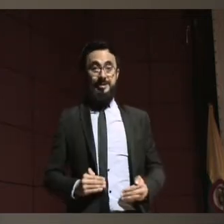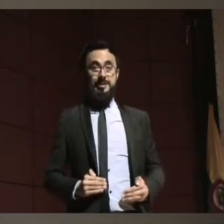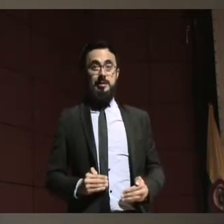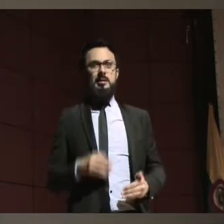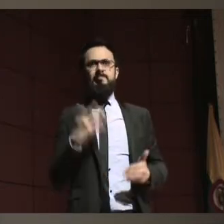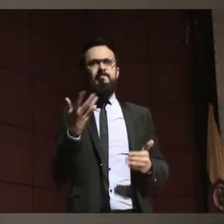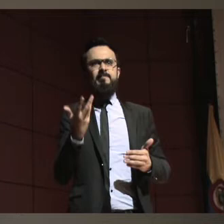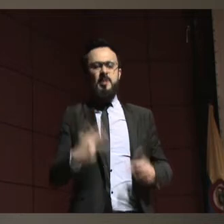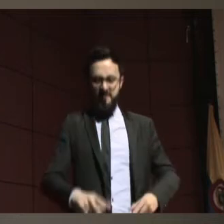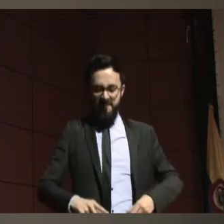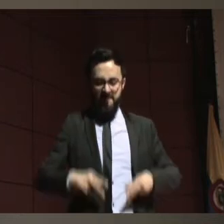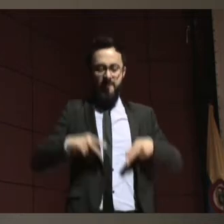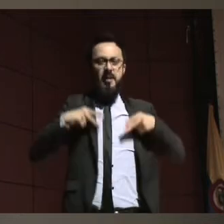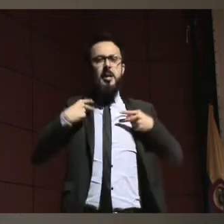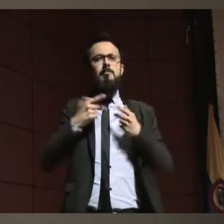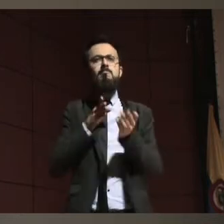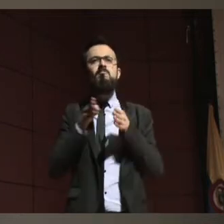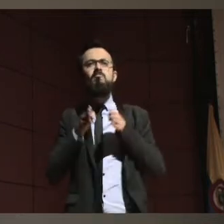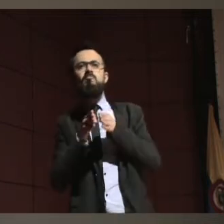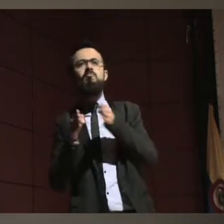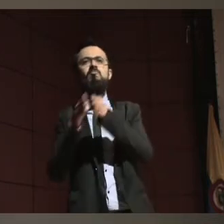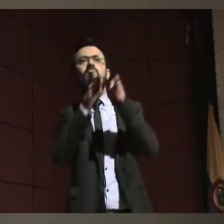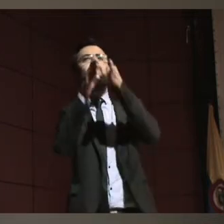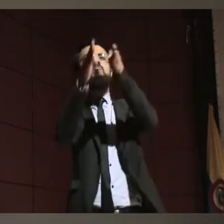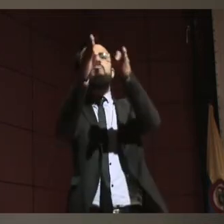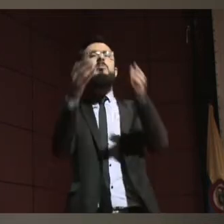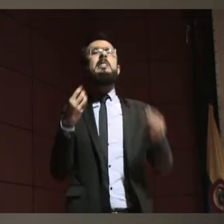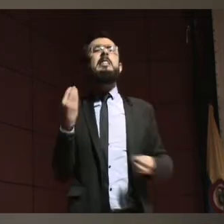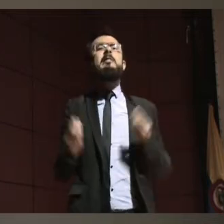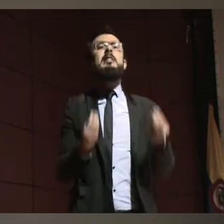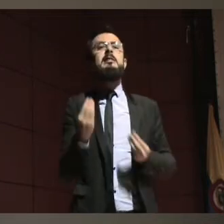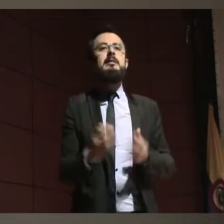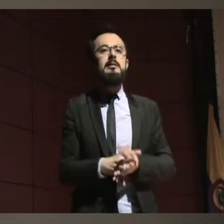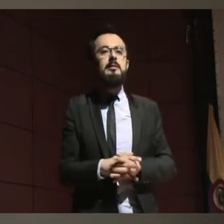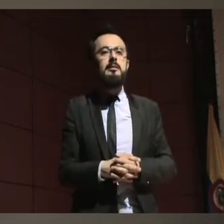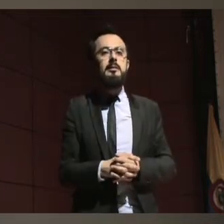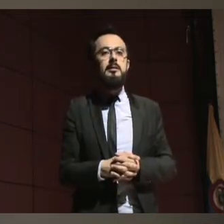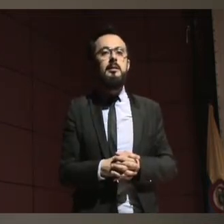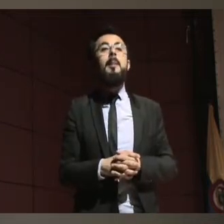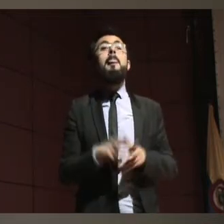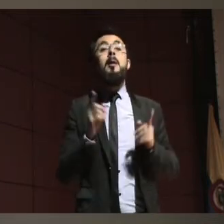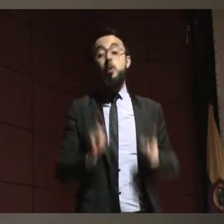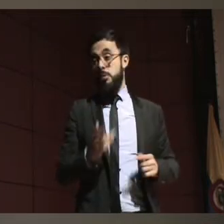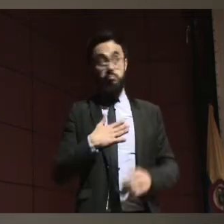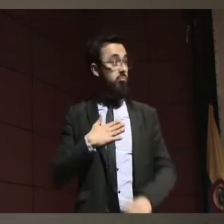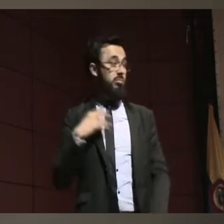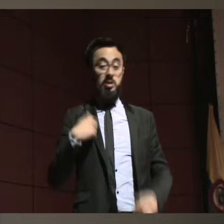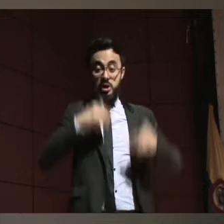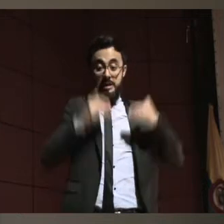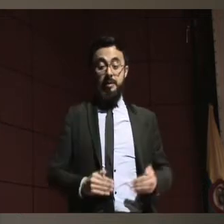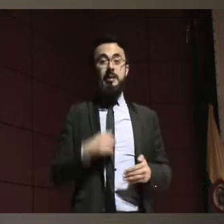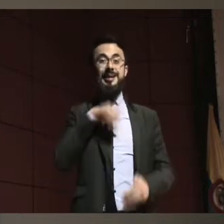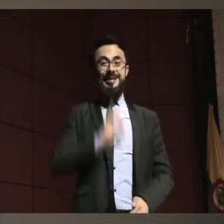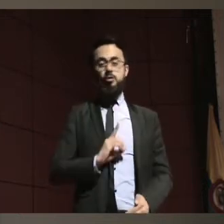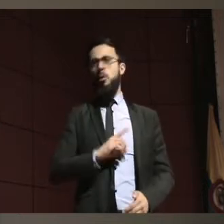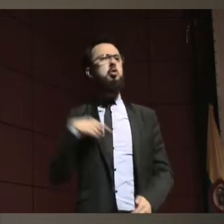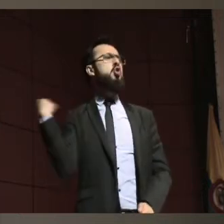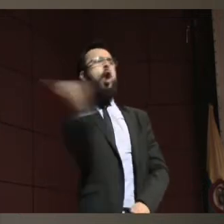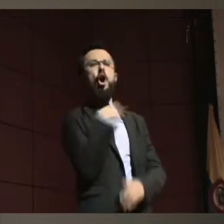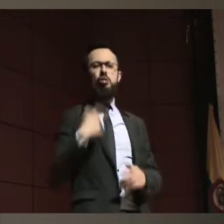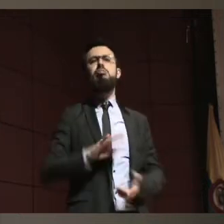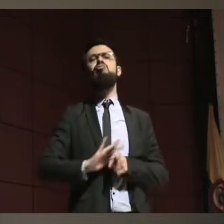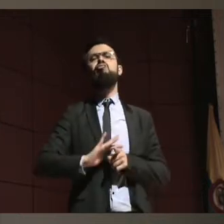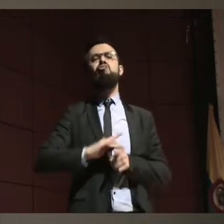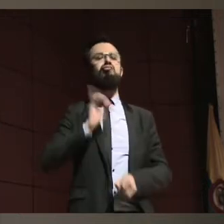No solamente la vida de una persona con discapacidad decíamos, porque todos tenemos que tomar decisiones, pero sobre todo,